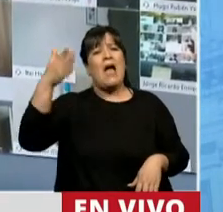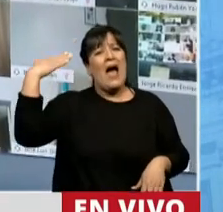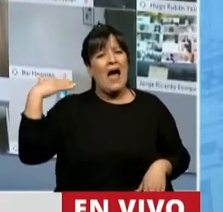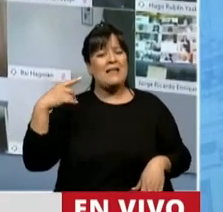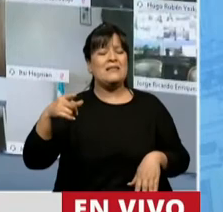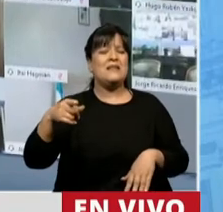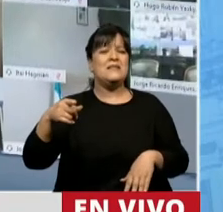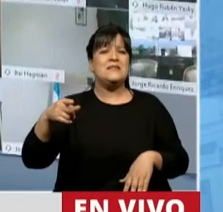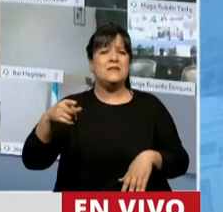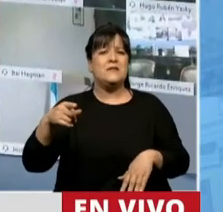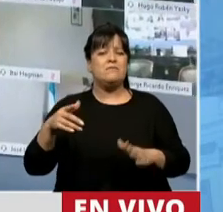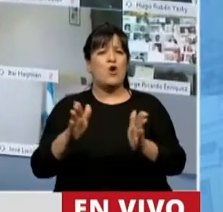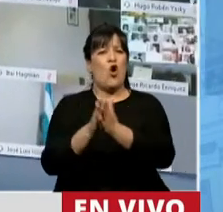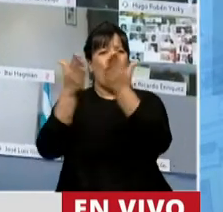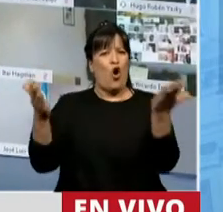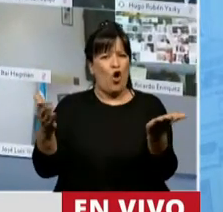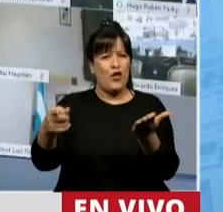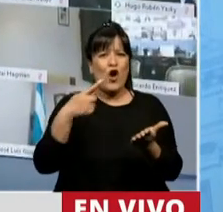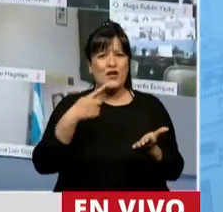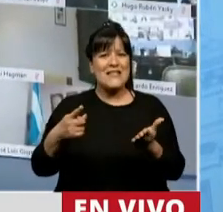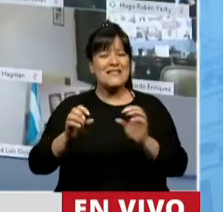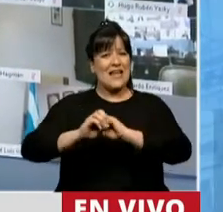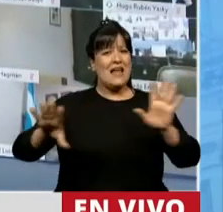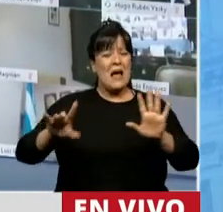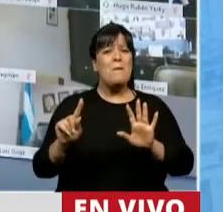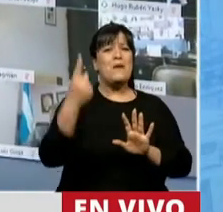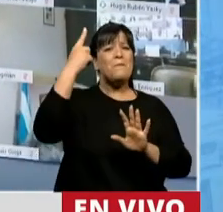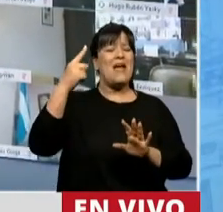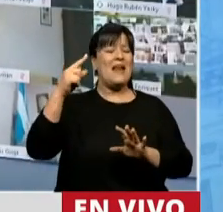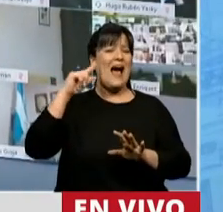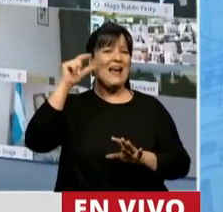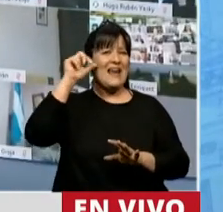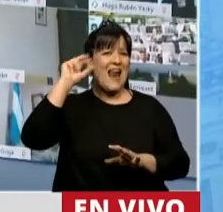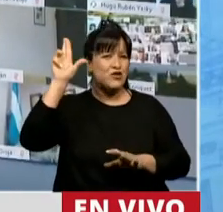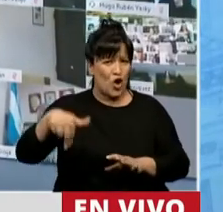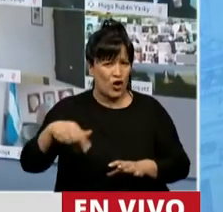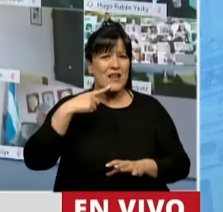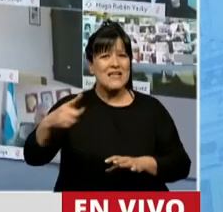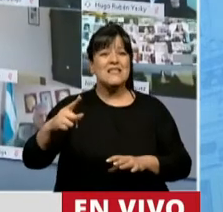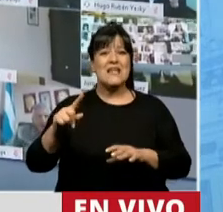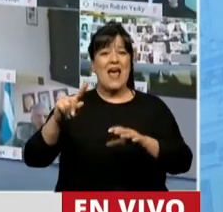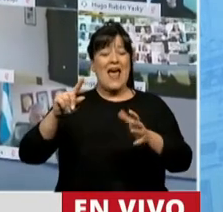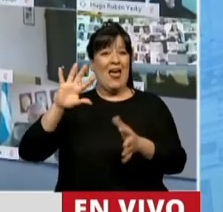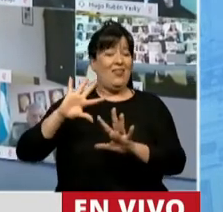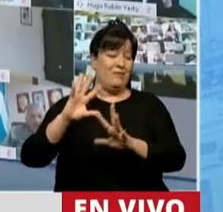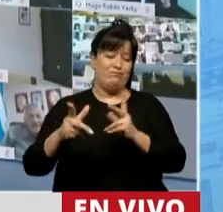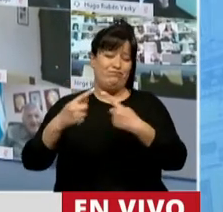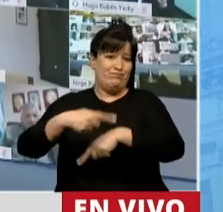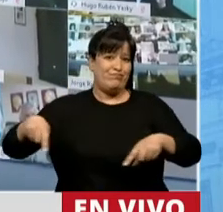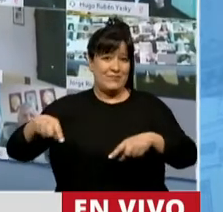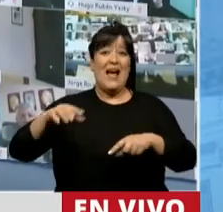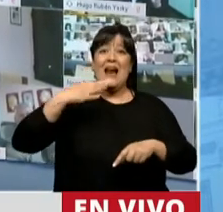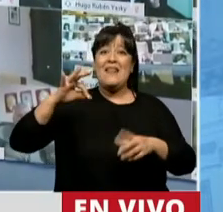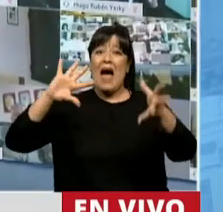código que imputa delitos de primera generación, siendo que los delitos ambientales son los delitos de cuarta